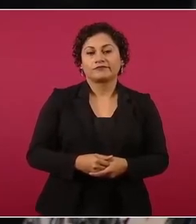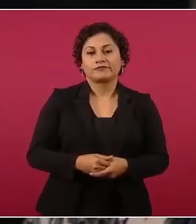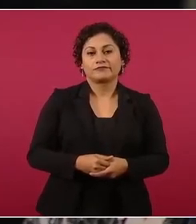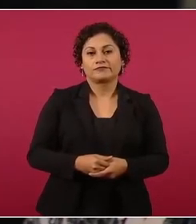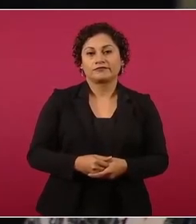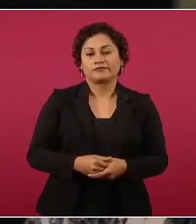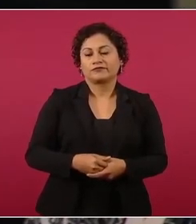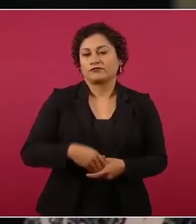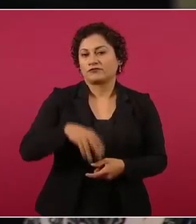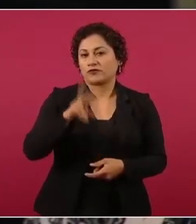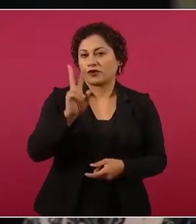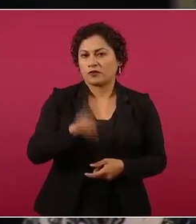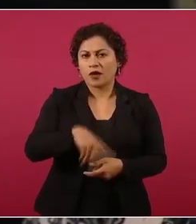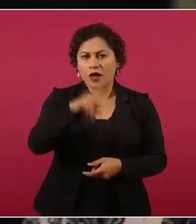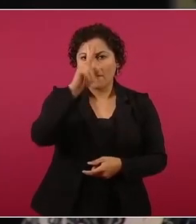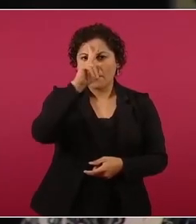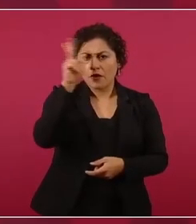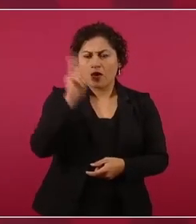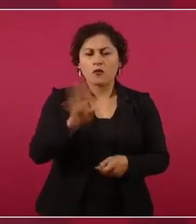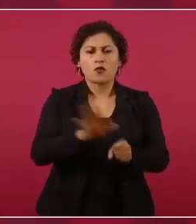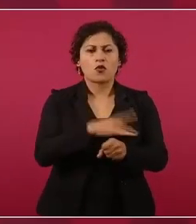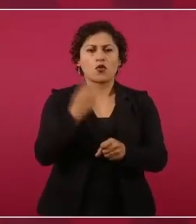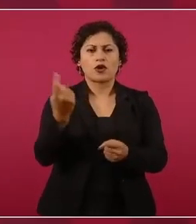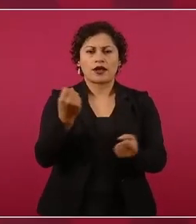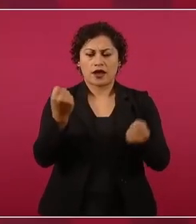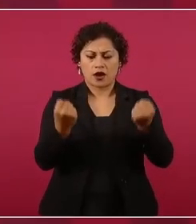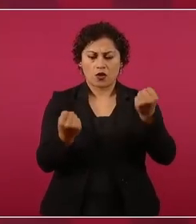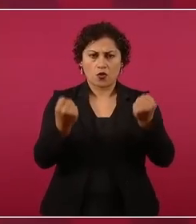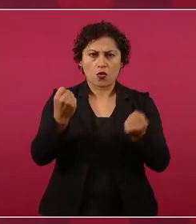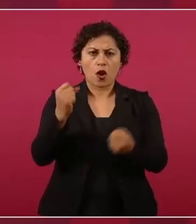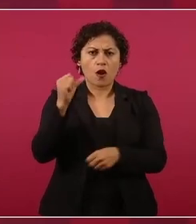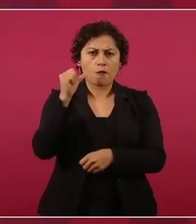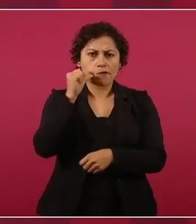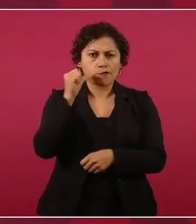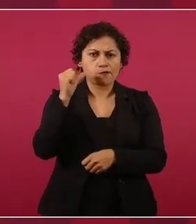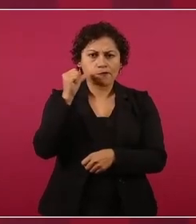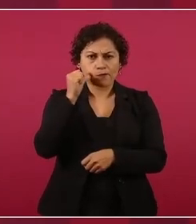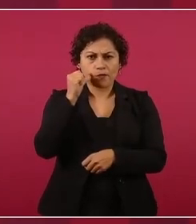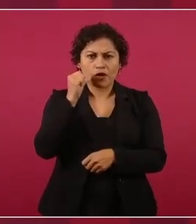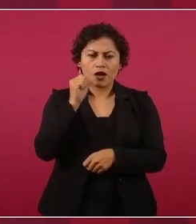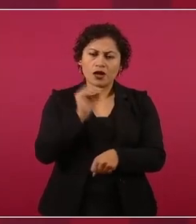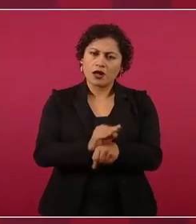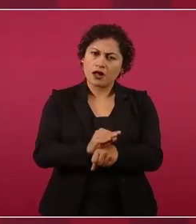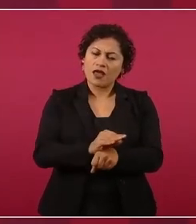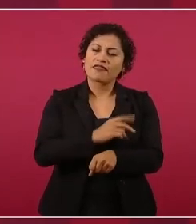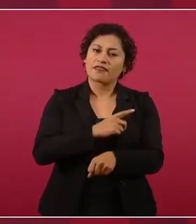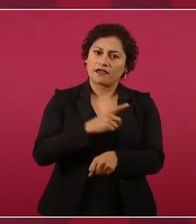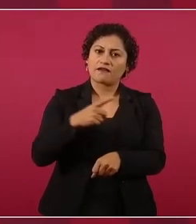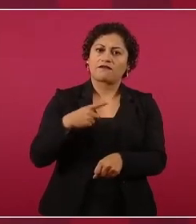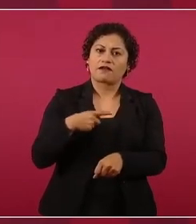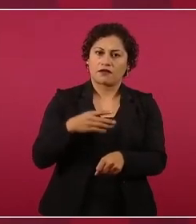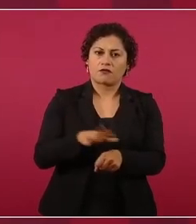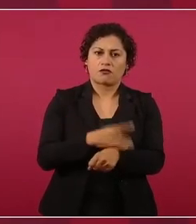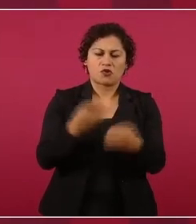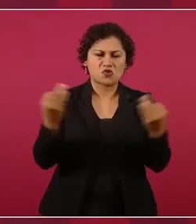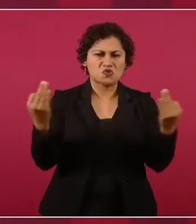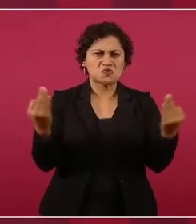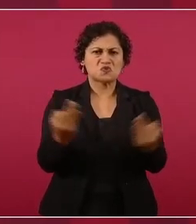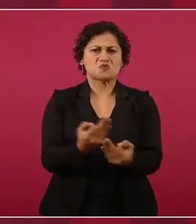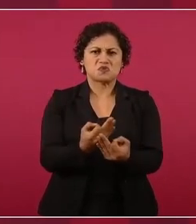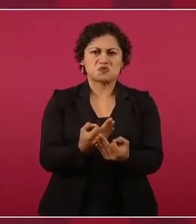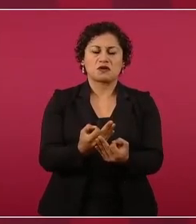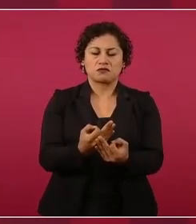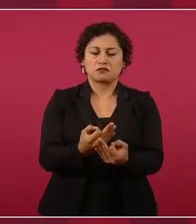a las llantas por allá, y